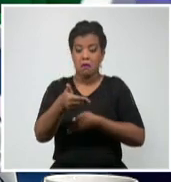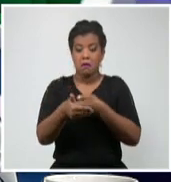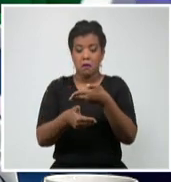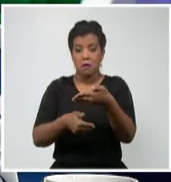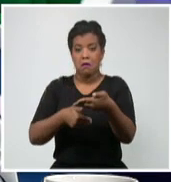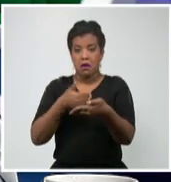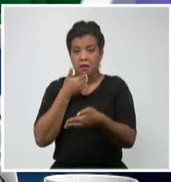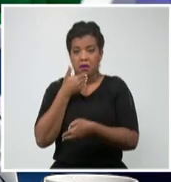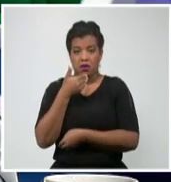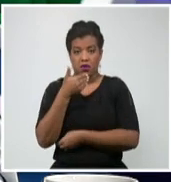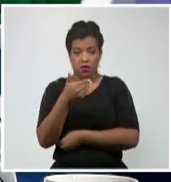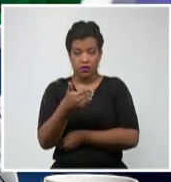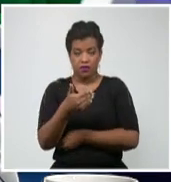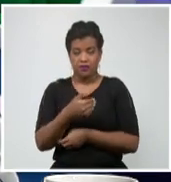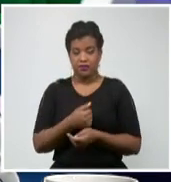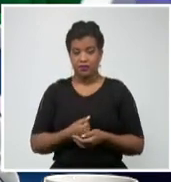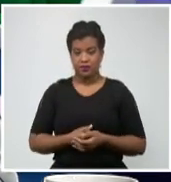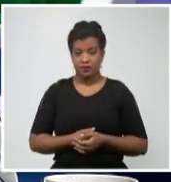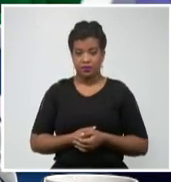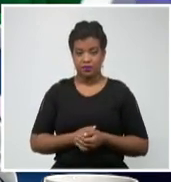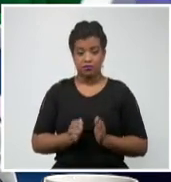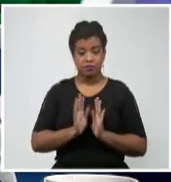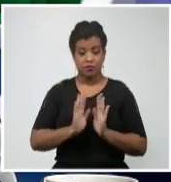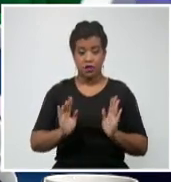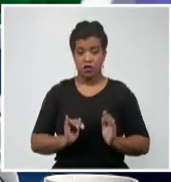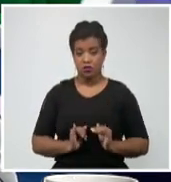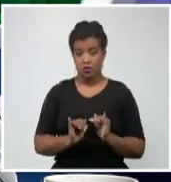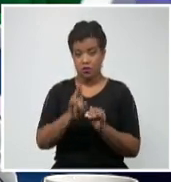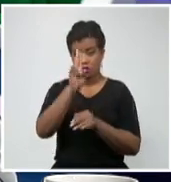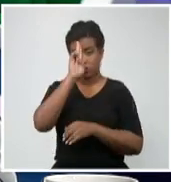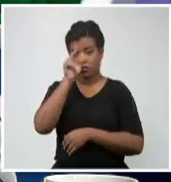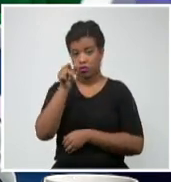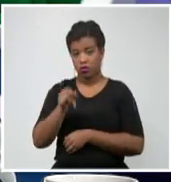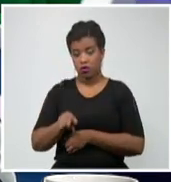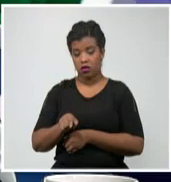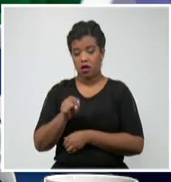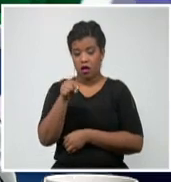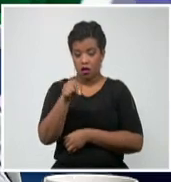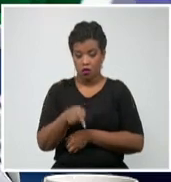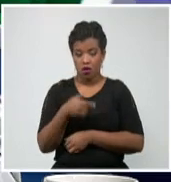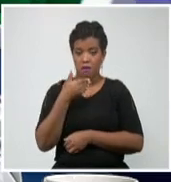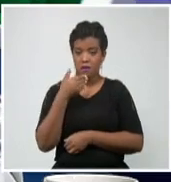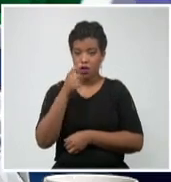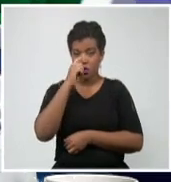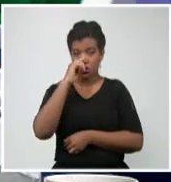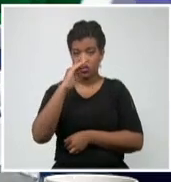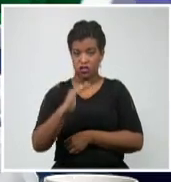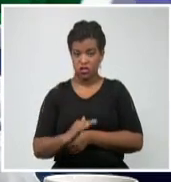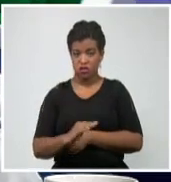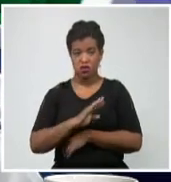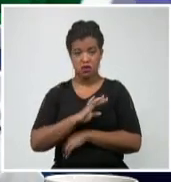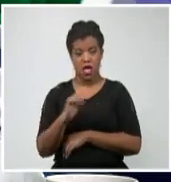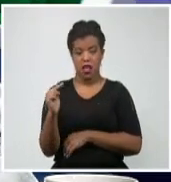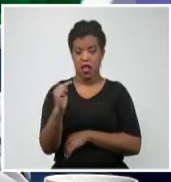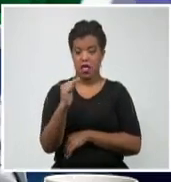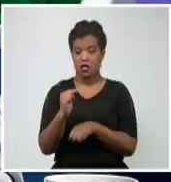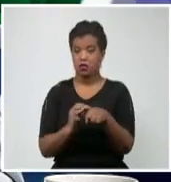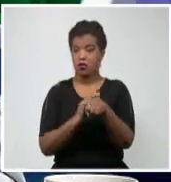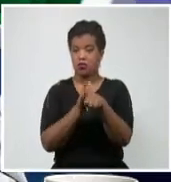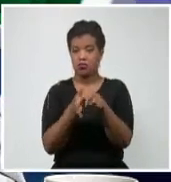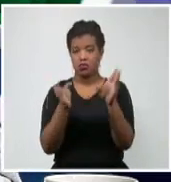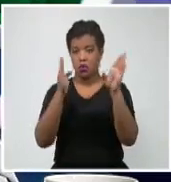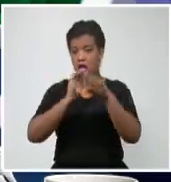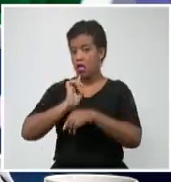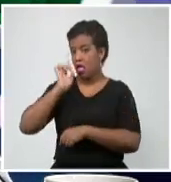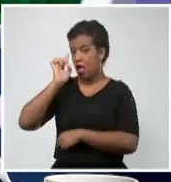la recuperación y ya nos informaba la doctora Lisset que se negativizó. en la última prueba que